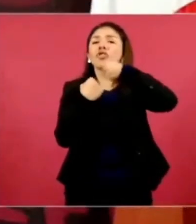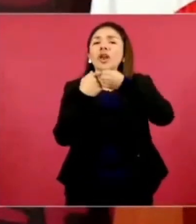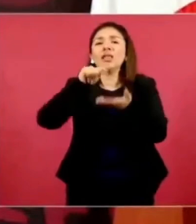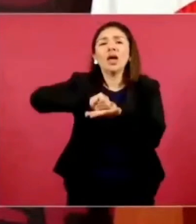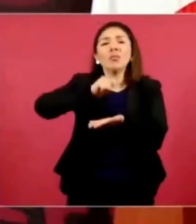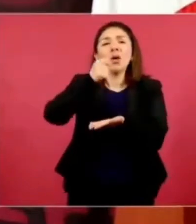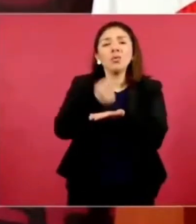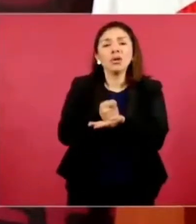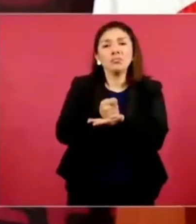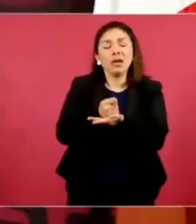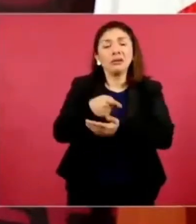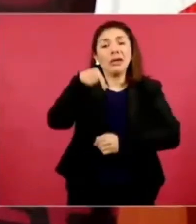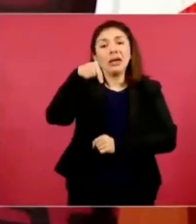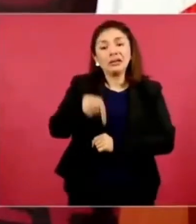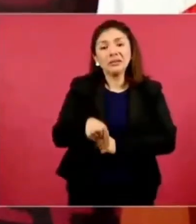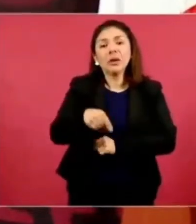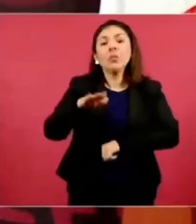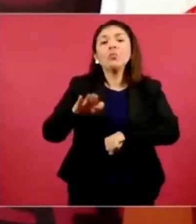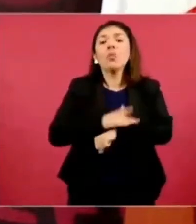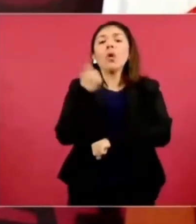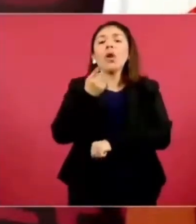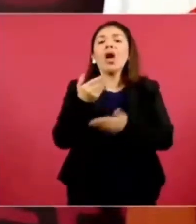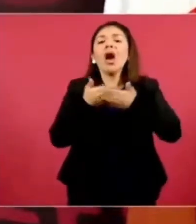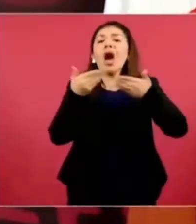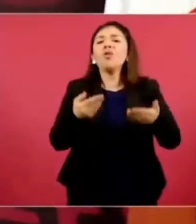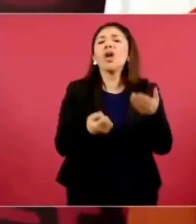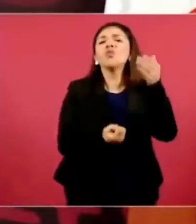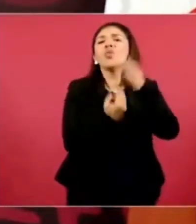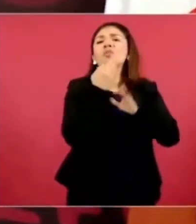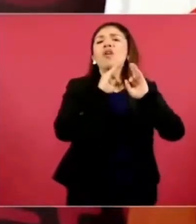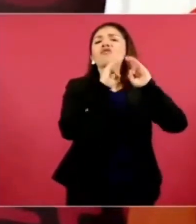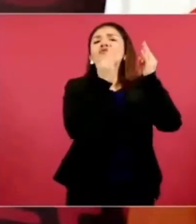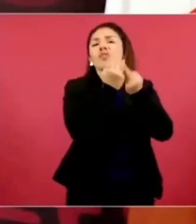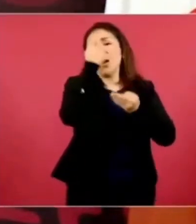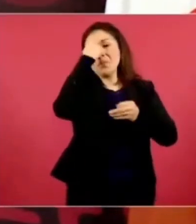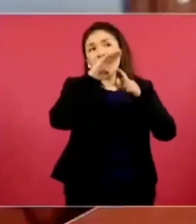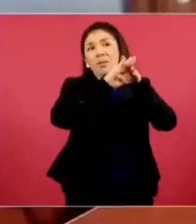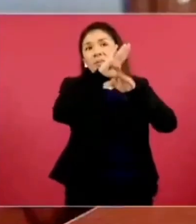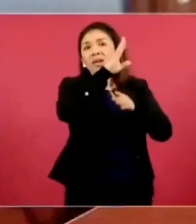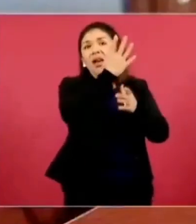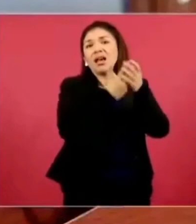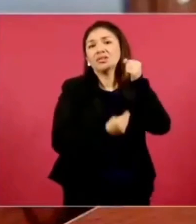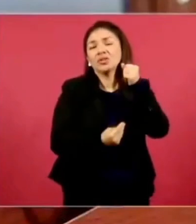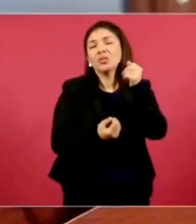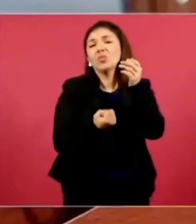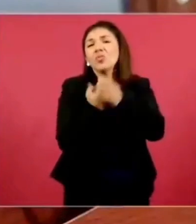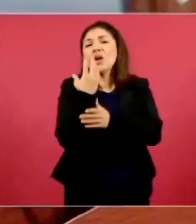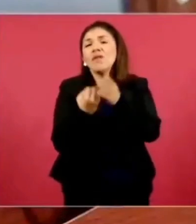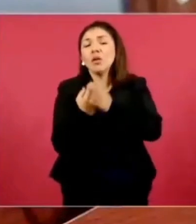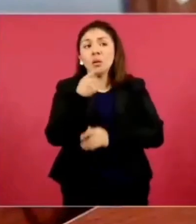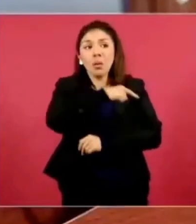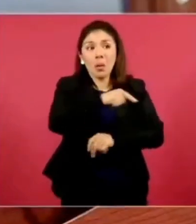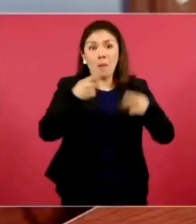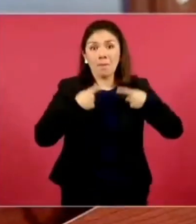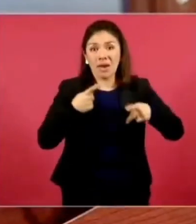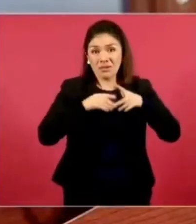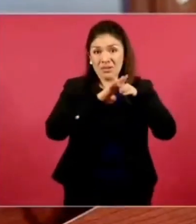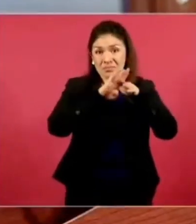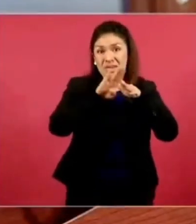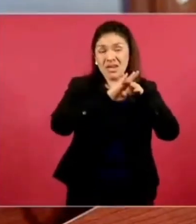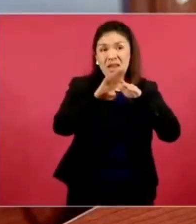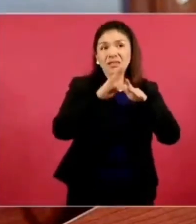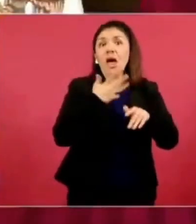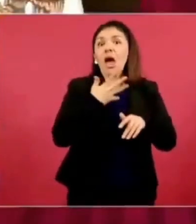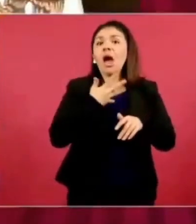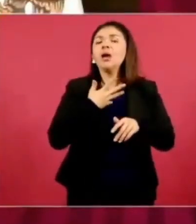en el sentido de que debido a las nuevas modalidades de migración y que muchos de los migrantes ya llegan con un